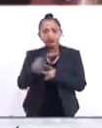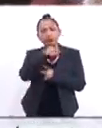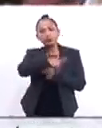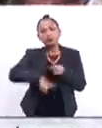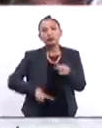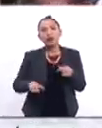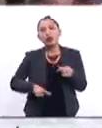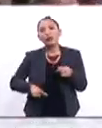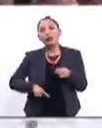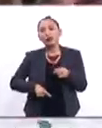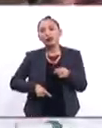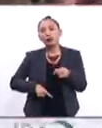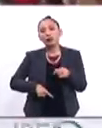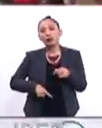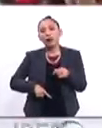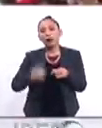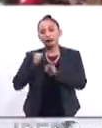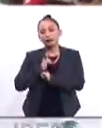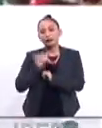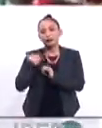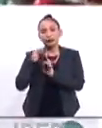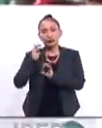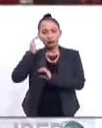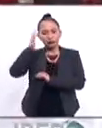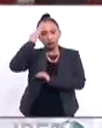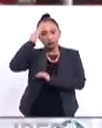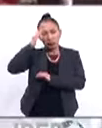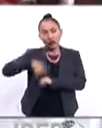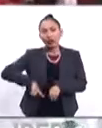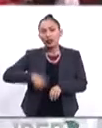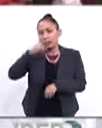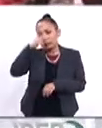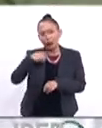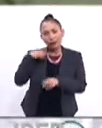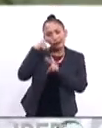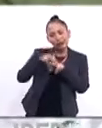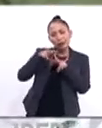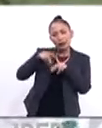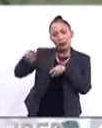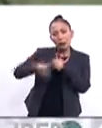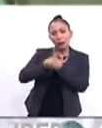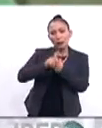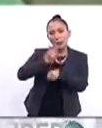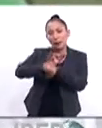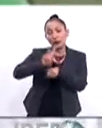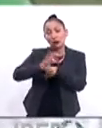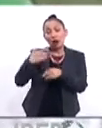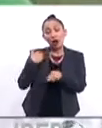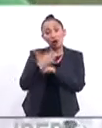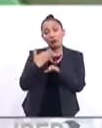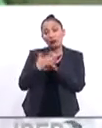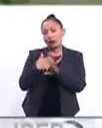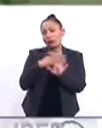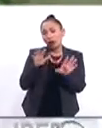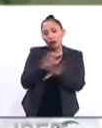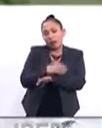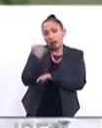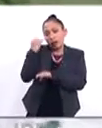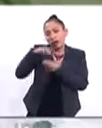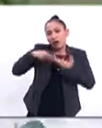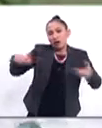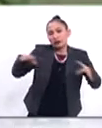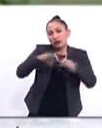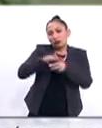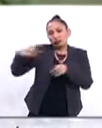el vocero del gobierno de México anunció que analiza la situación en Venezuela y que por el momento no hay cambio en las